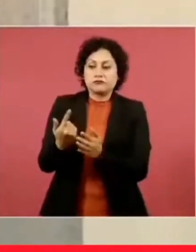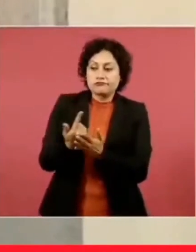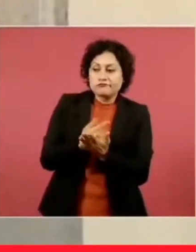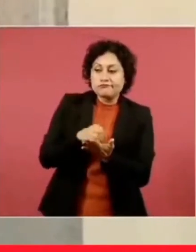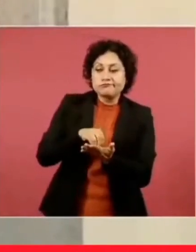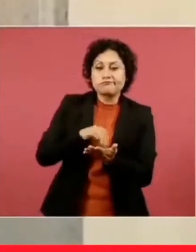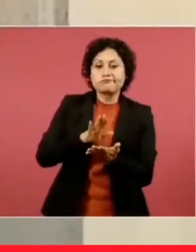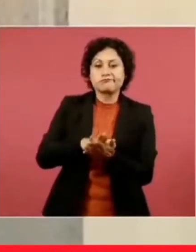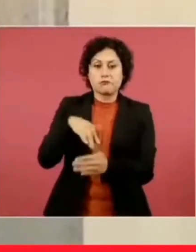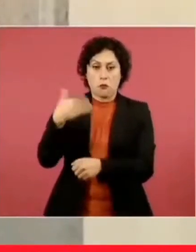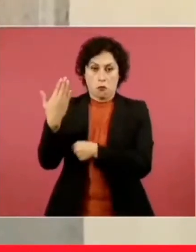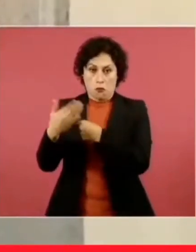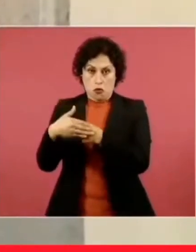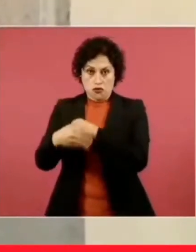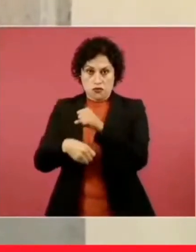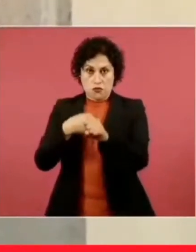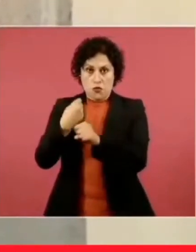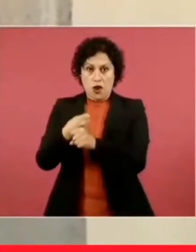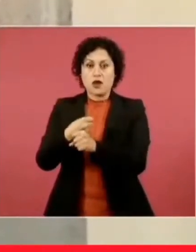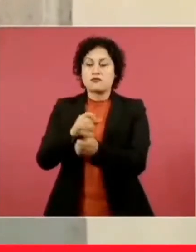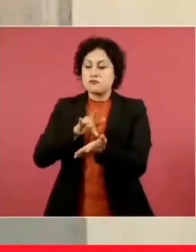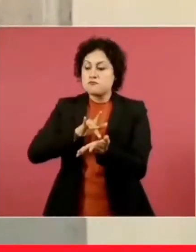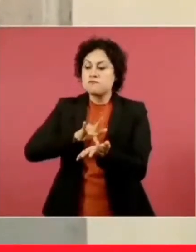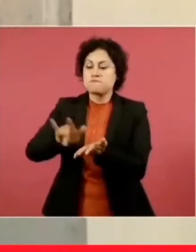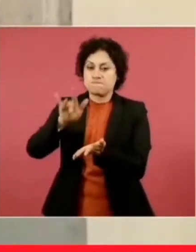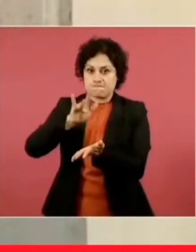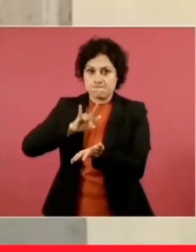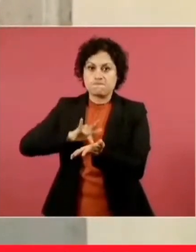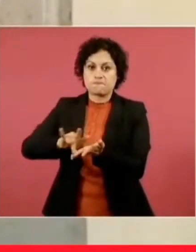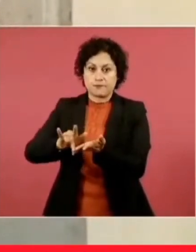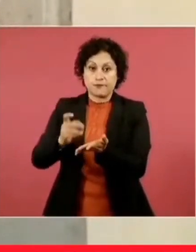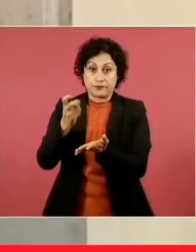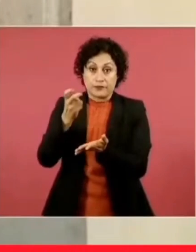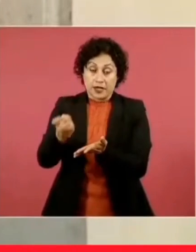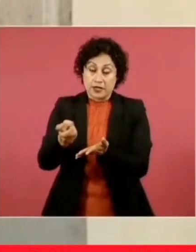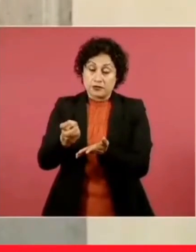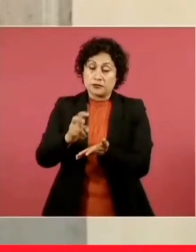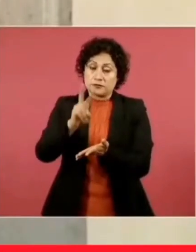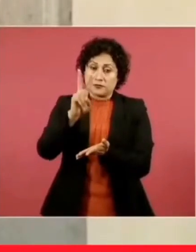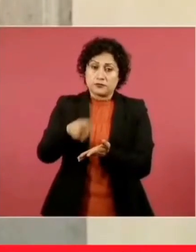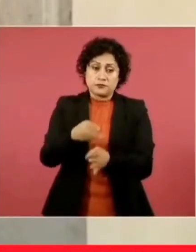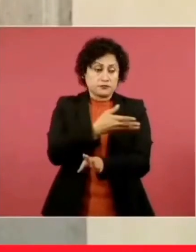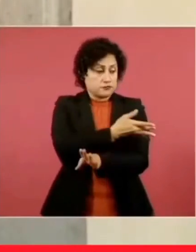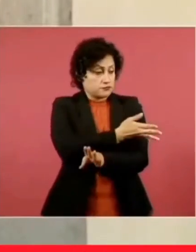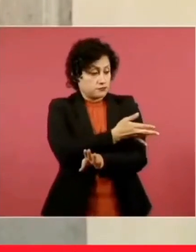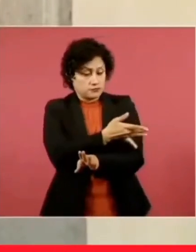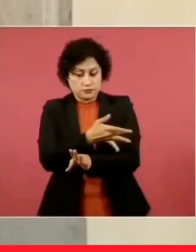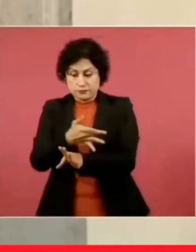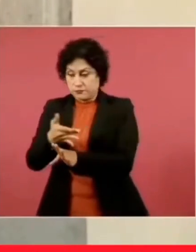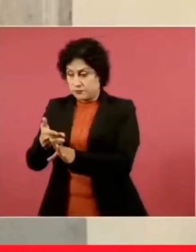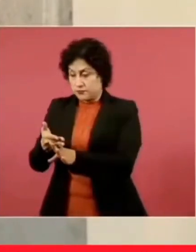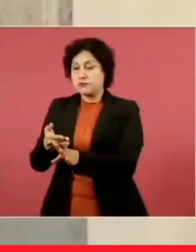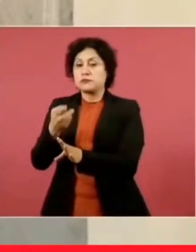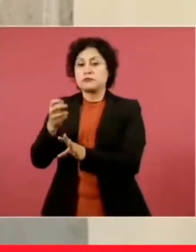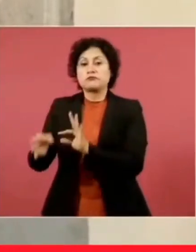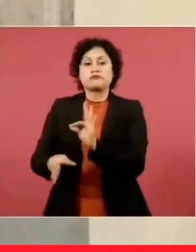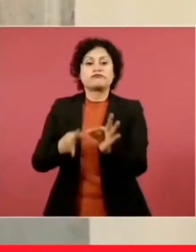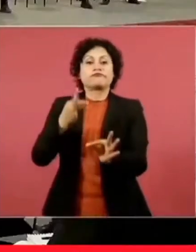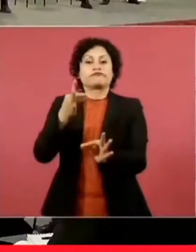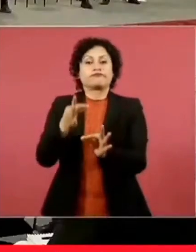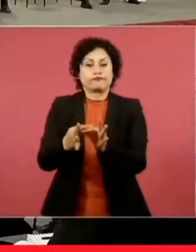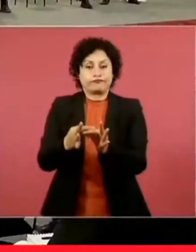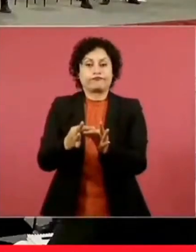año y con esto estamos garantizando que todas las acciones de vivienda con estos apoyos puedan ser